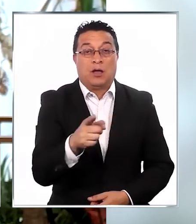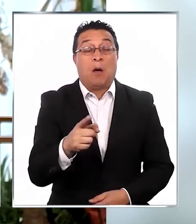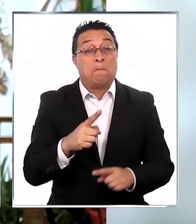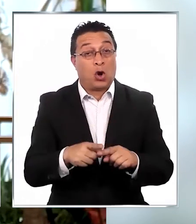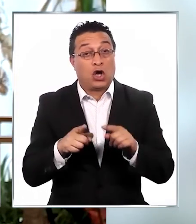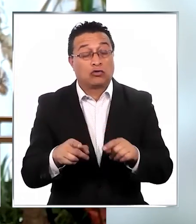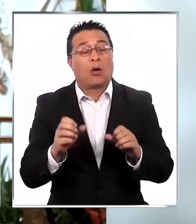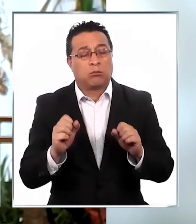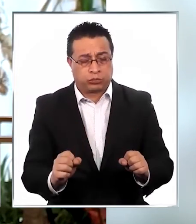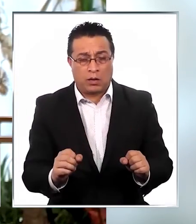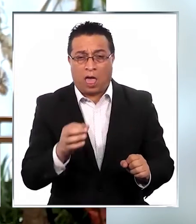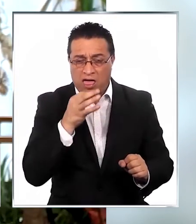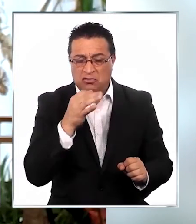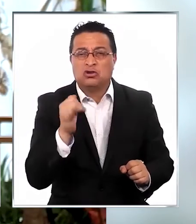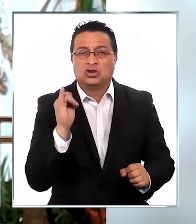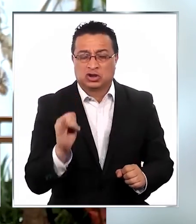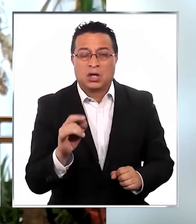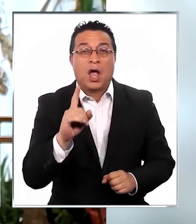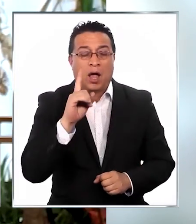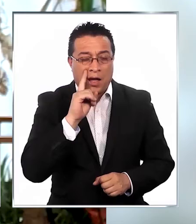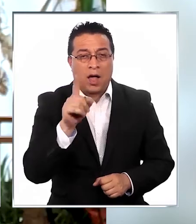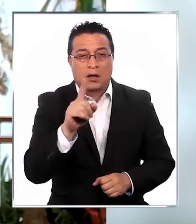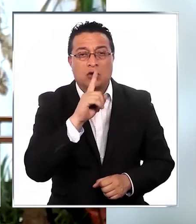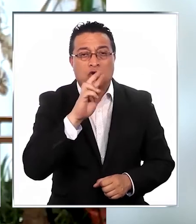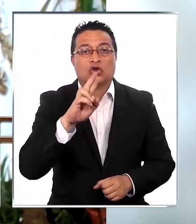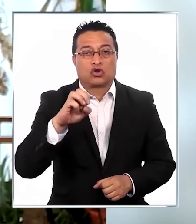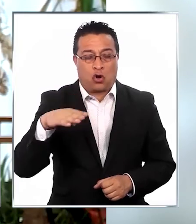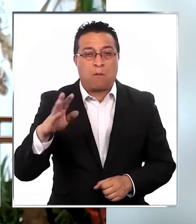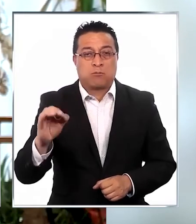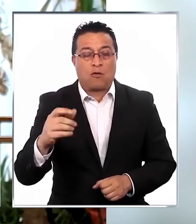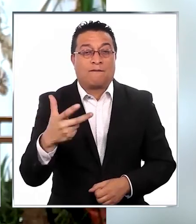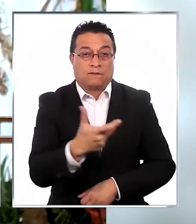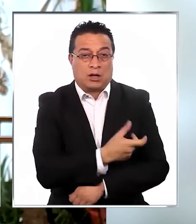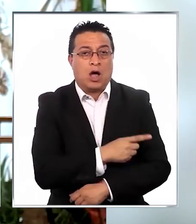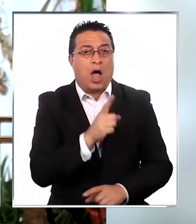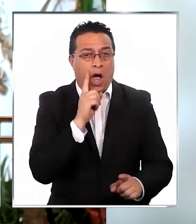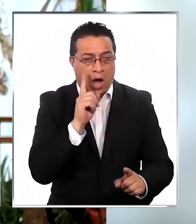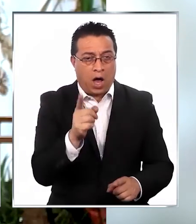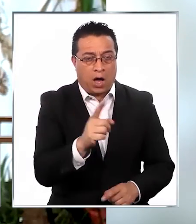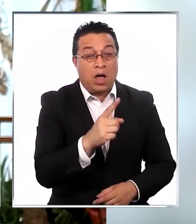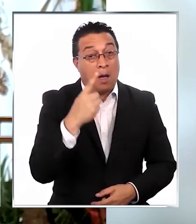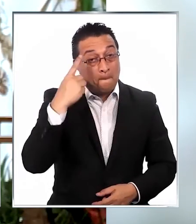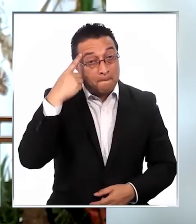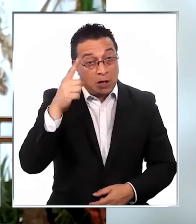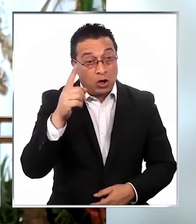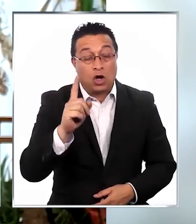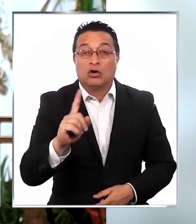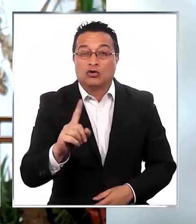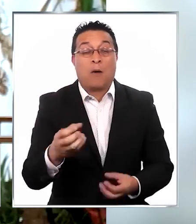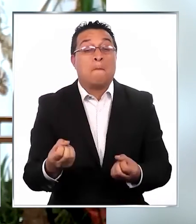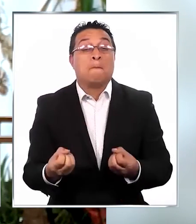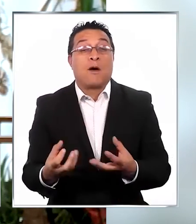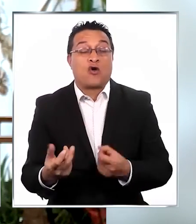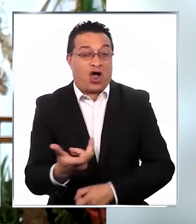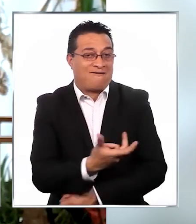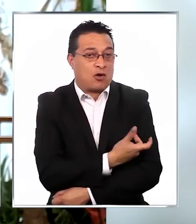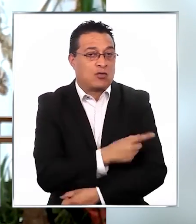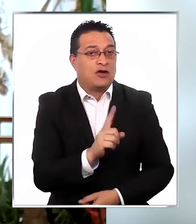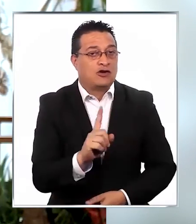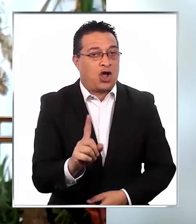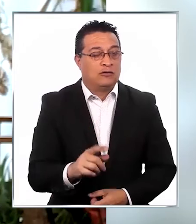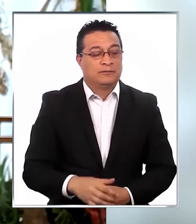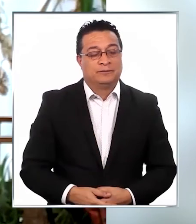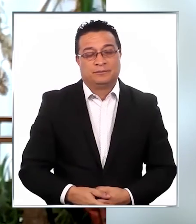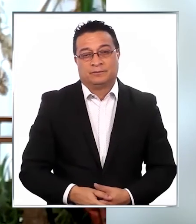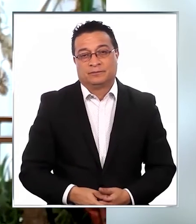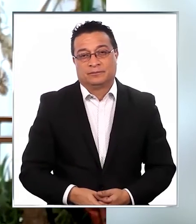Por lo tanto, se puede decir que sí, hay casos de trombos tras la vacunación, pero ciertamente no están siendo provocados por la vacuna.